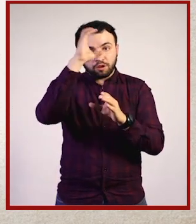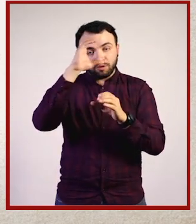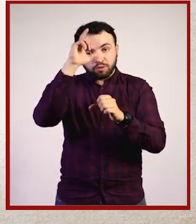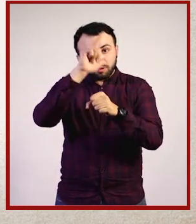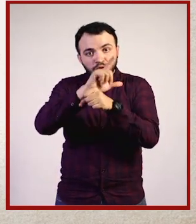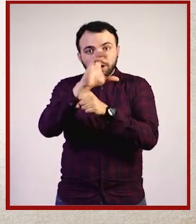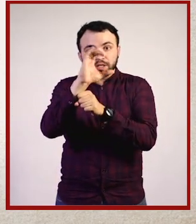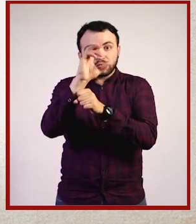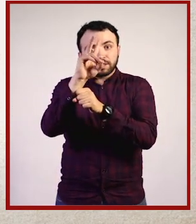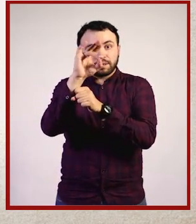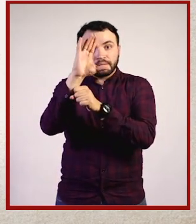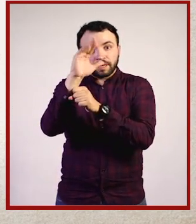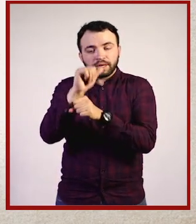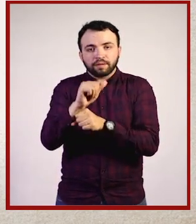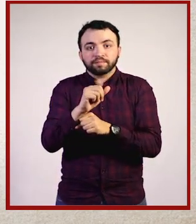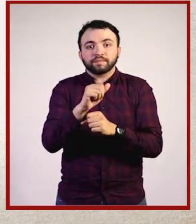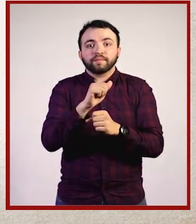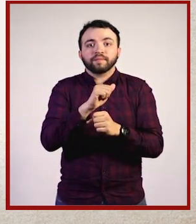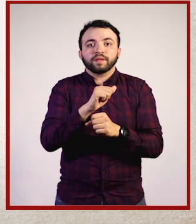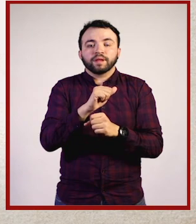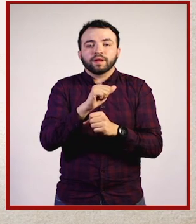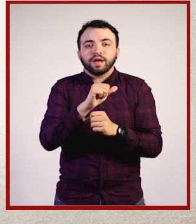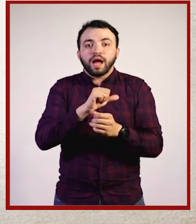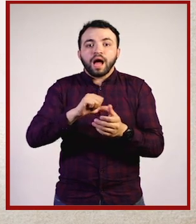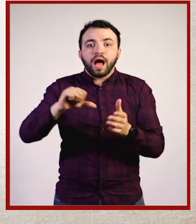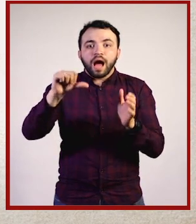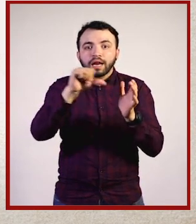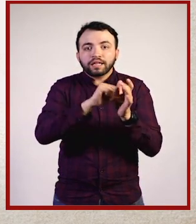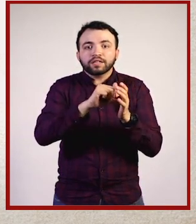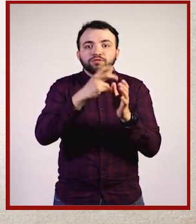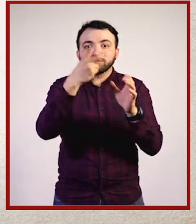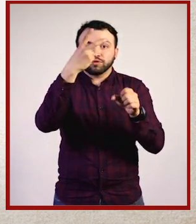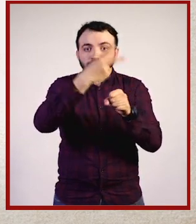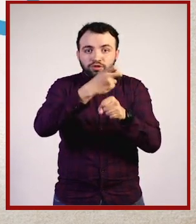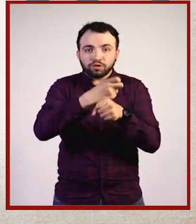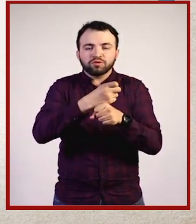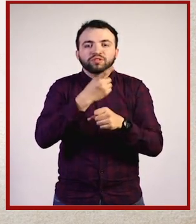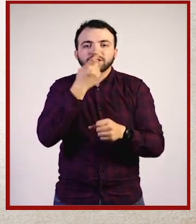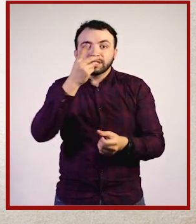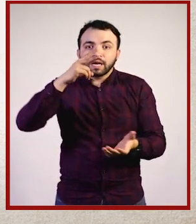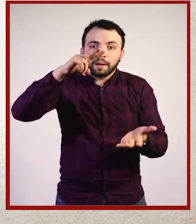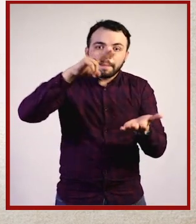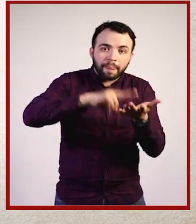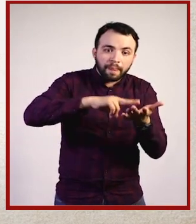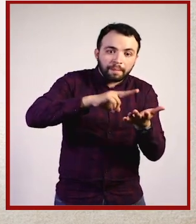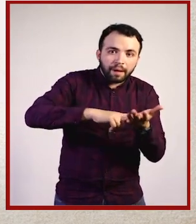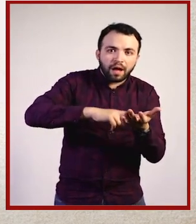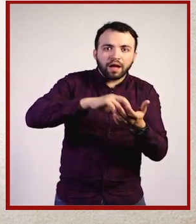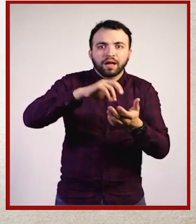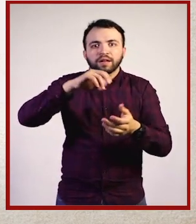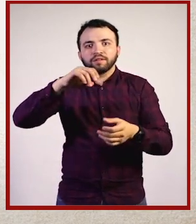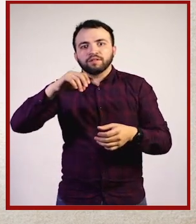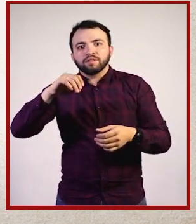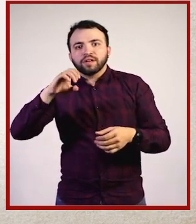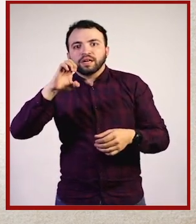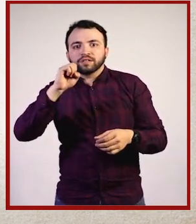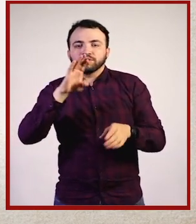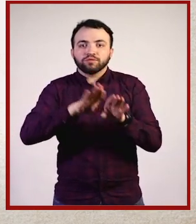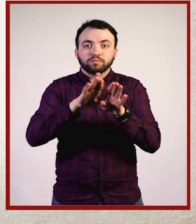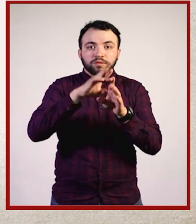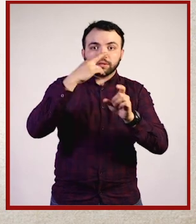México. Y en su artículo segundo establece que los valores o los principios de una cultura cívica son la corresponsabilidad,